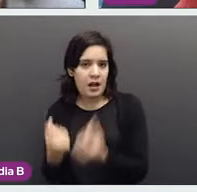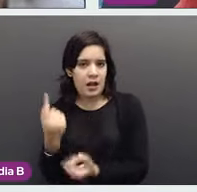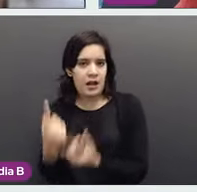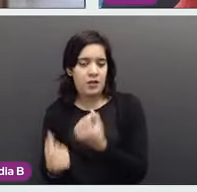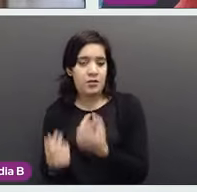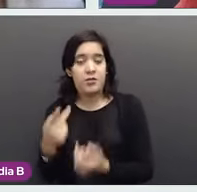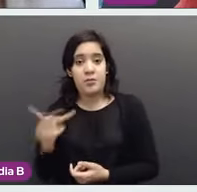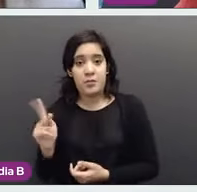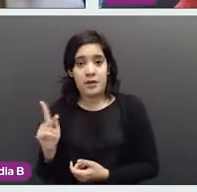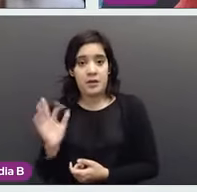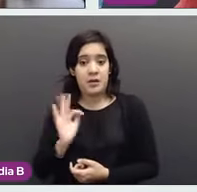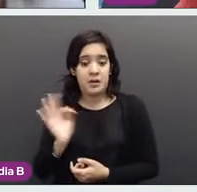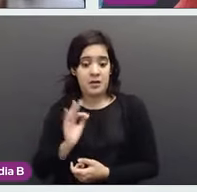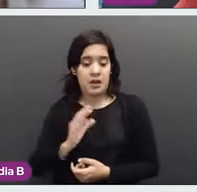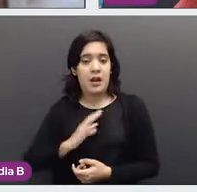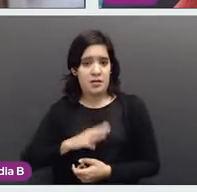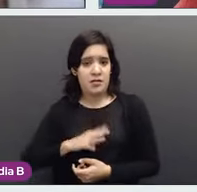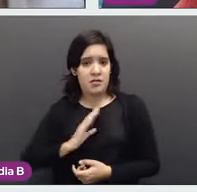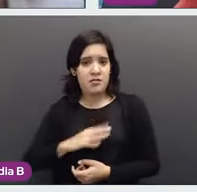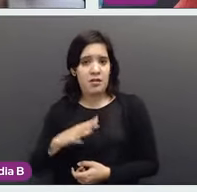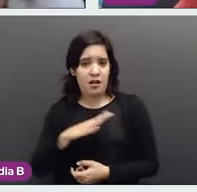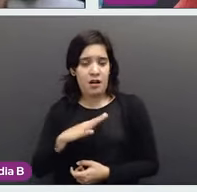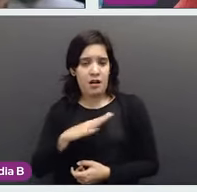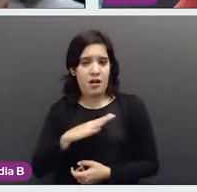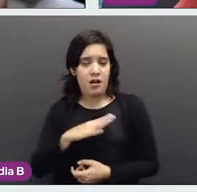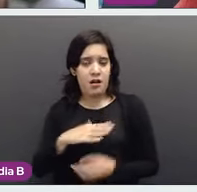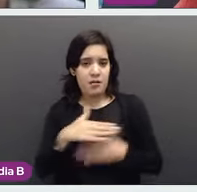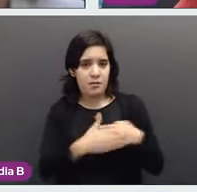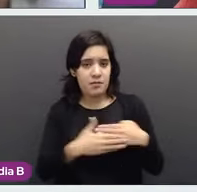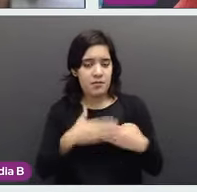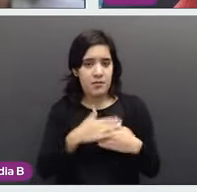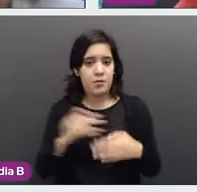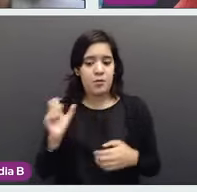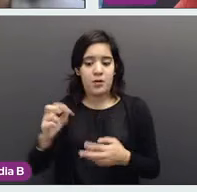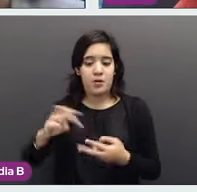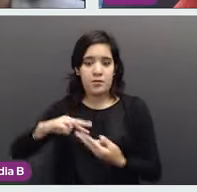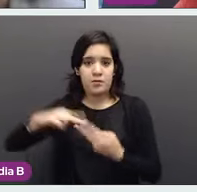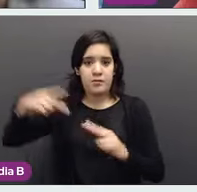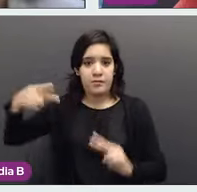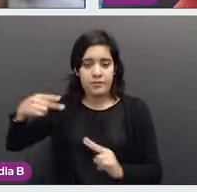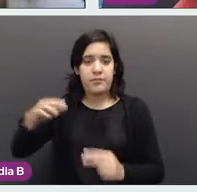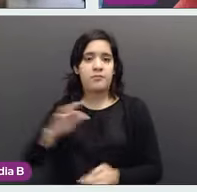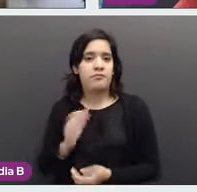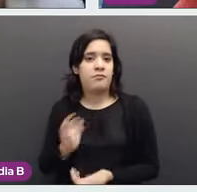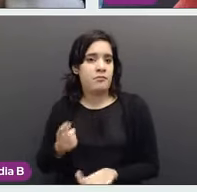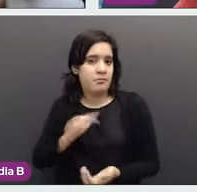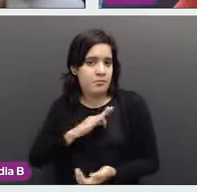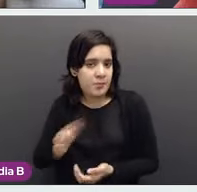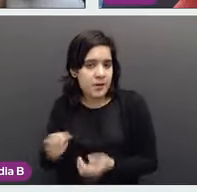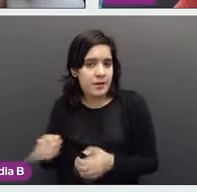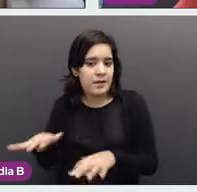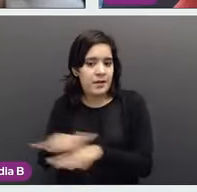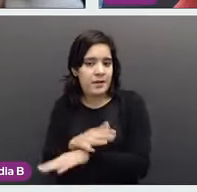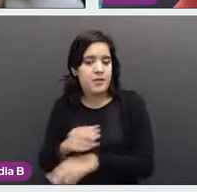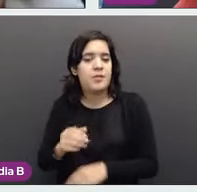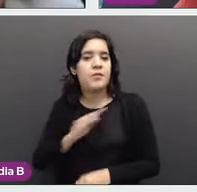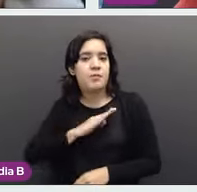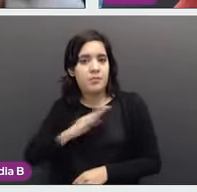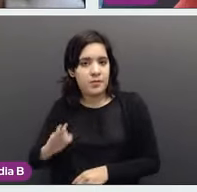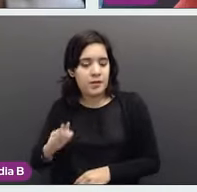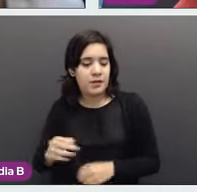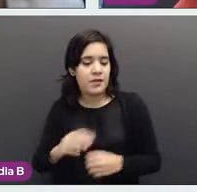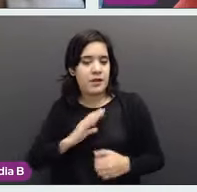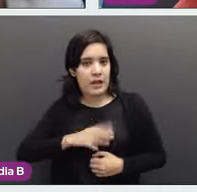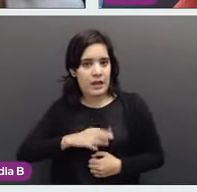cáncer en hombres. Entonces, principalmente si hay alteración genética en los genes de RCA1 y 2, puede haber cáncer de mama o de próstata.